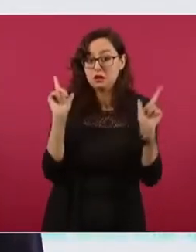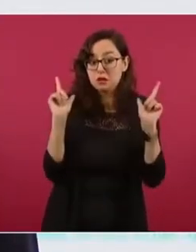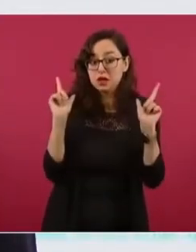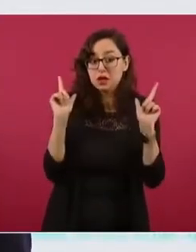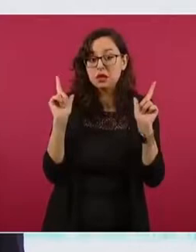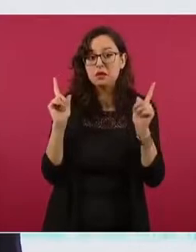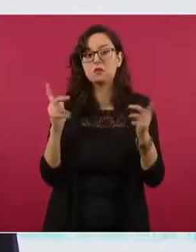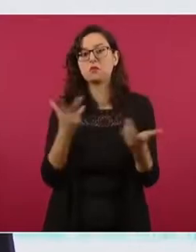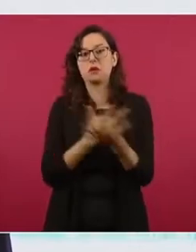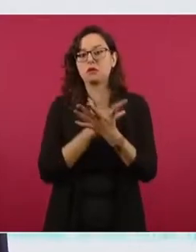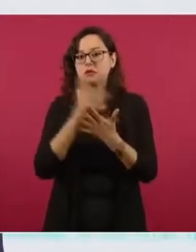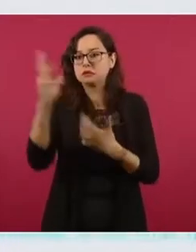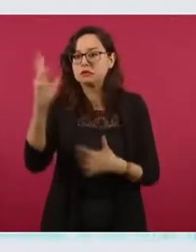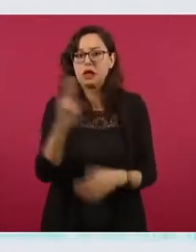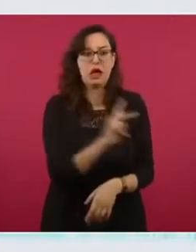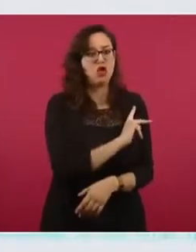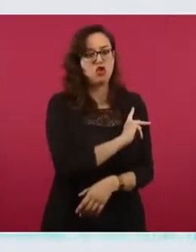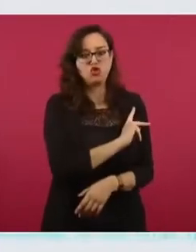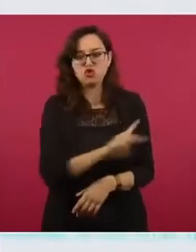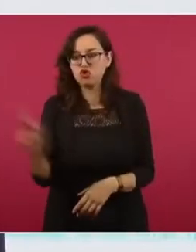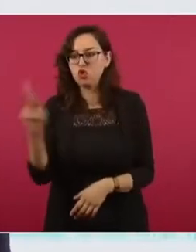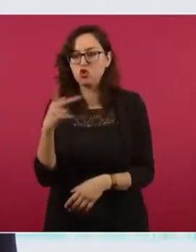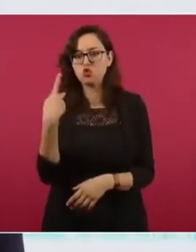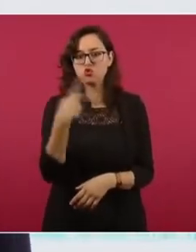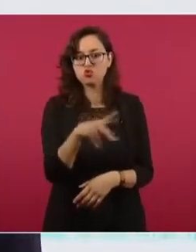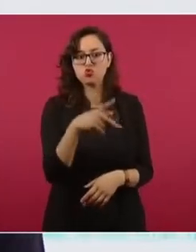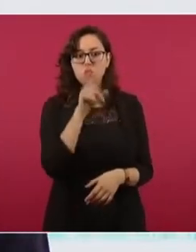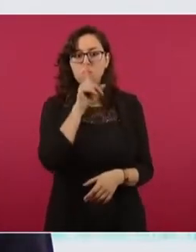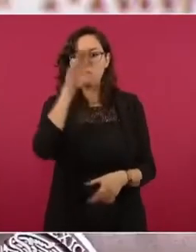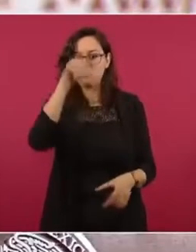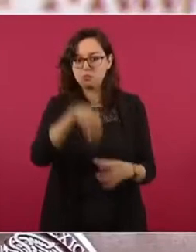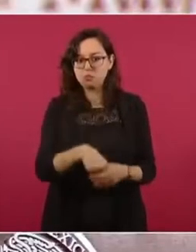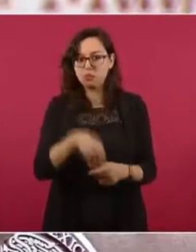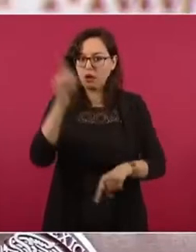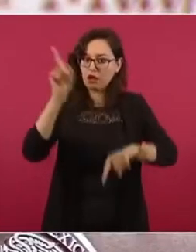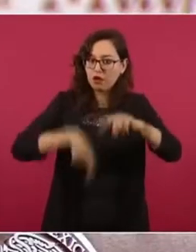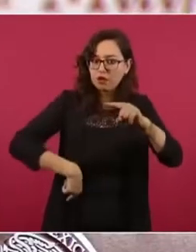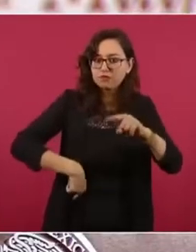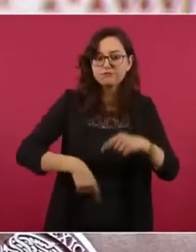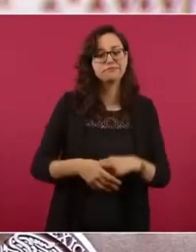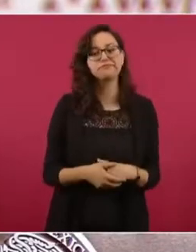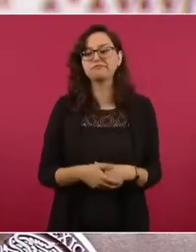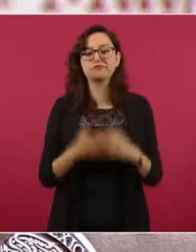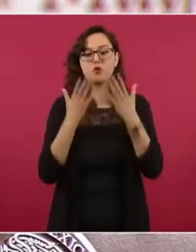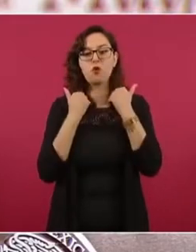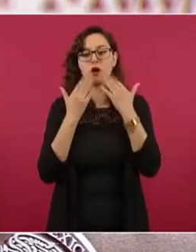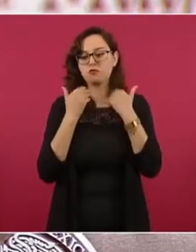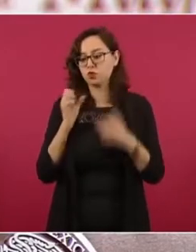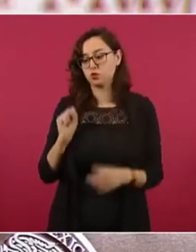desproporcional, ni vulnera el derecho a la vida privada. Concluyó la Corte.